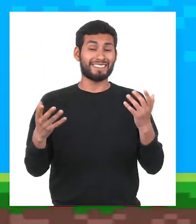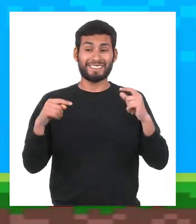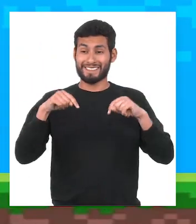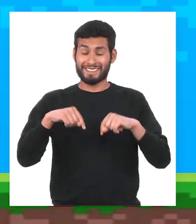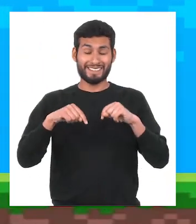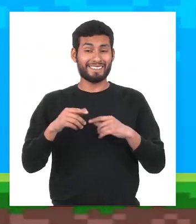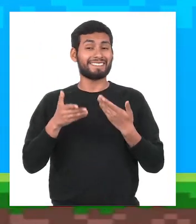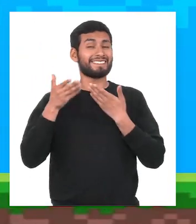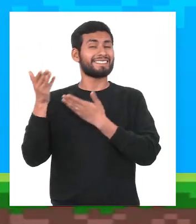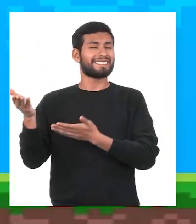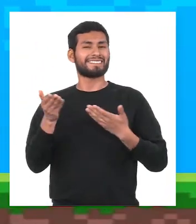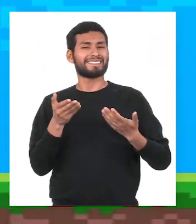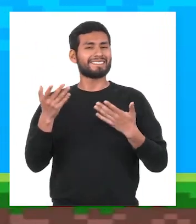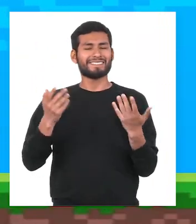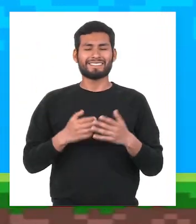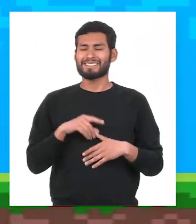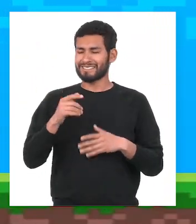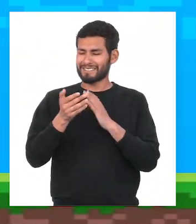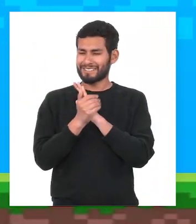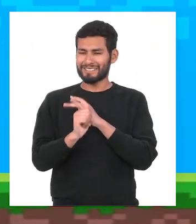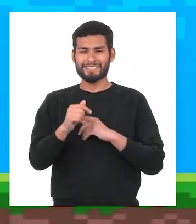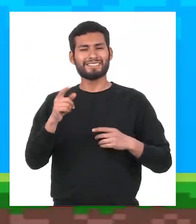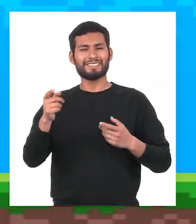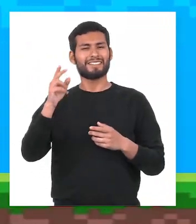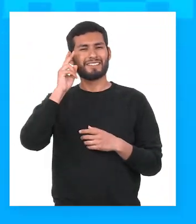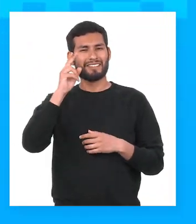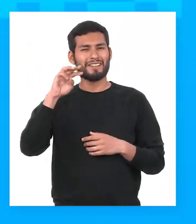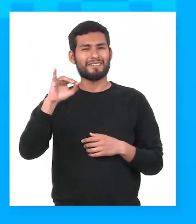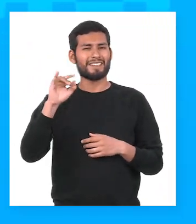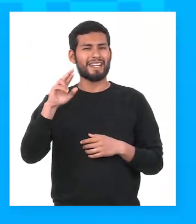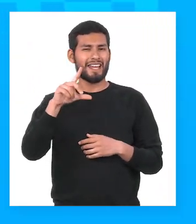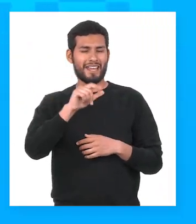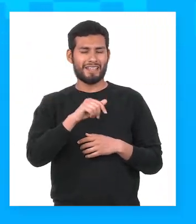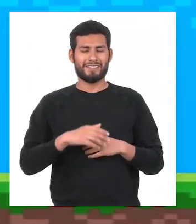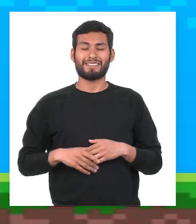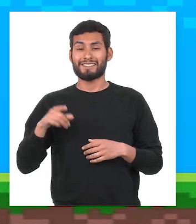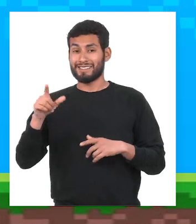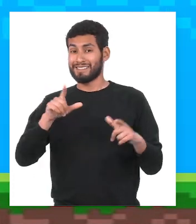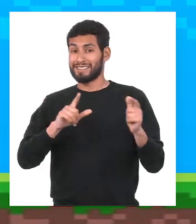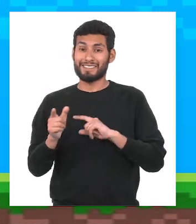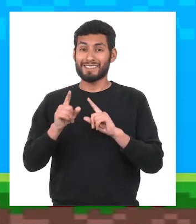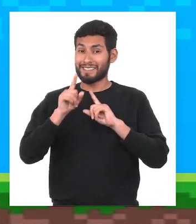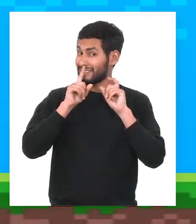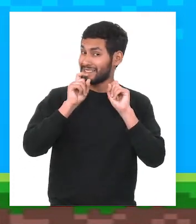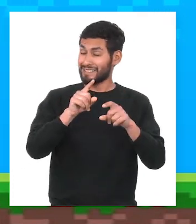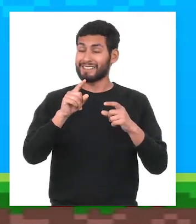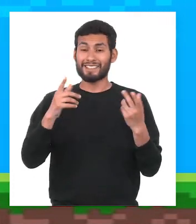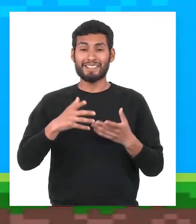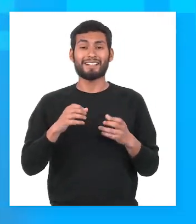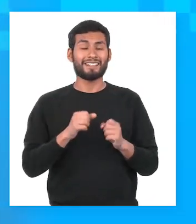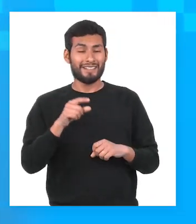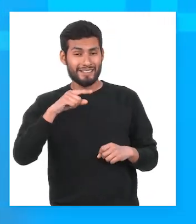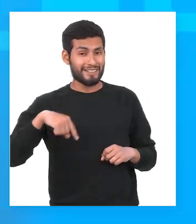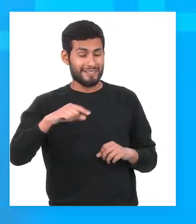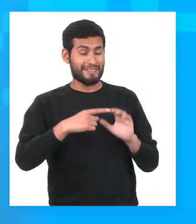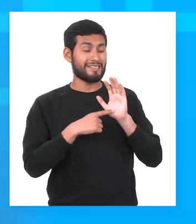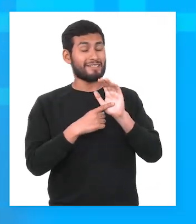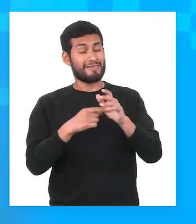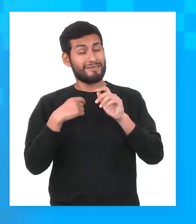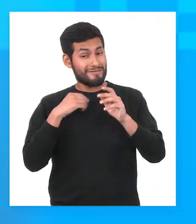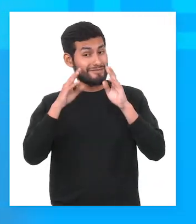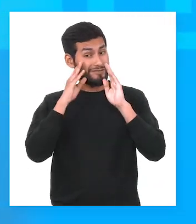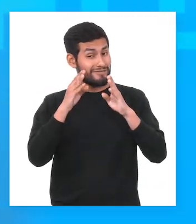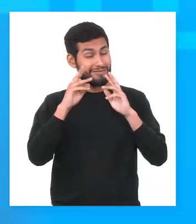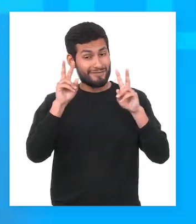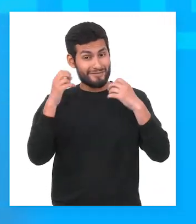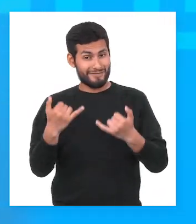Chicos, ahora le damos la bienvenida a nuestro experto en el tema, la profesora Mireia. Ella está lista con una pregunta para que nosotros demostremos